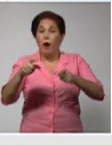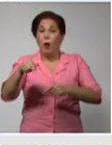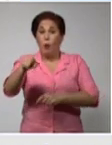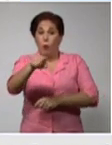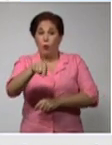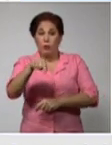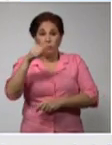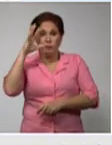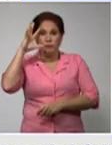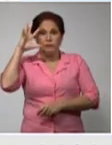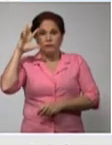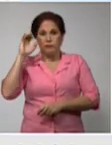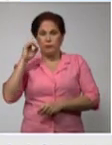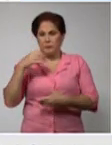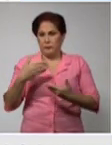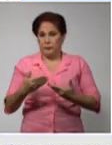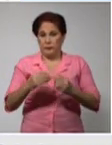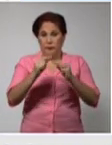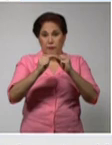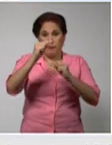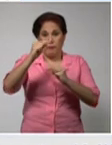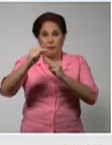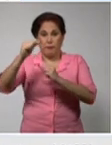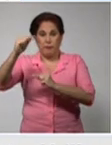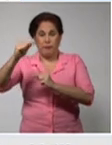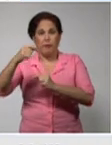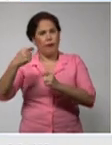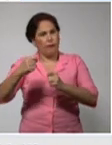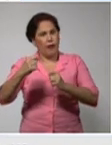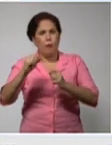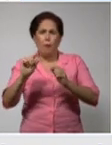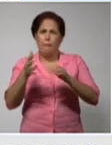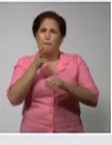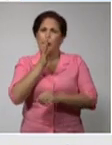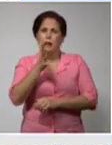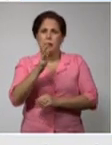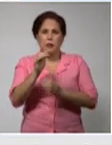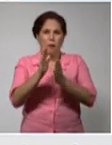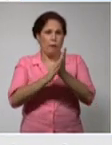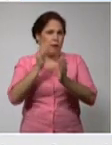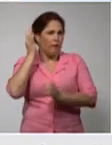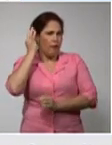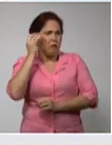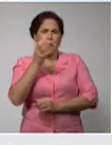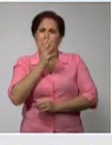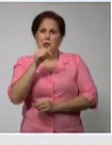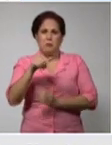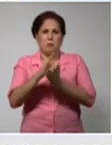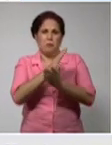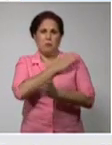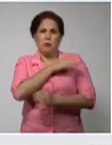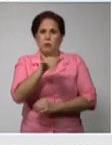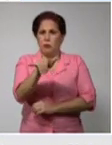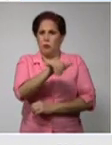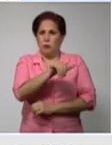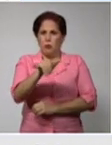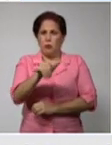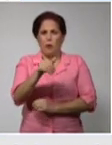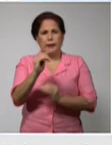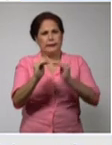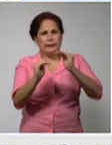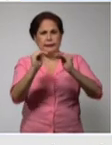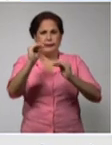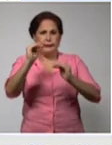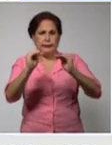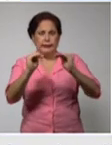cuenta que debemos quedar de forma similar en este mes o sea, una cifra elevada